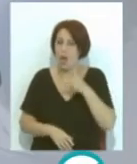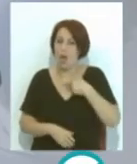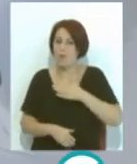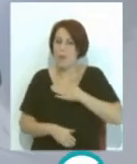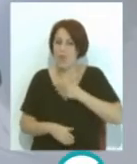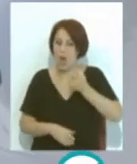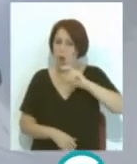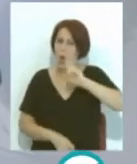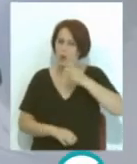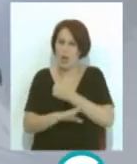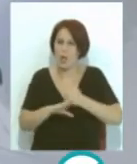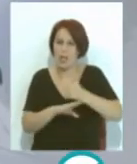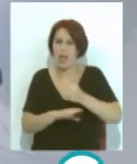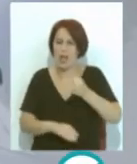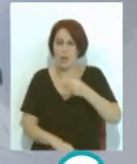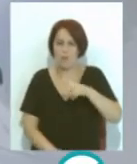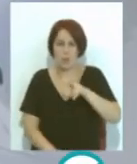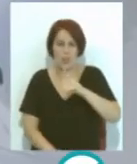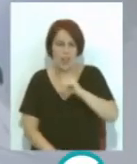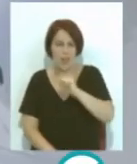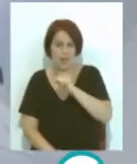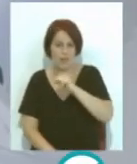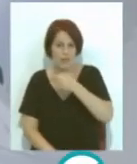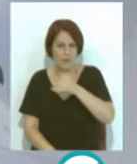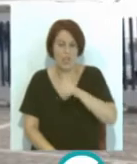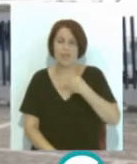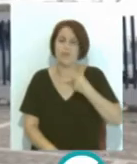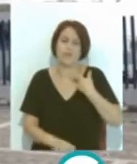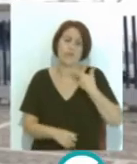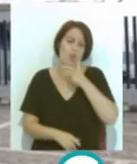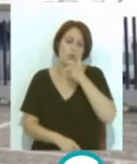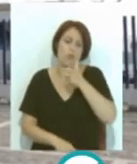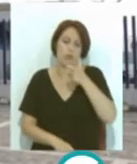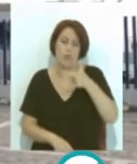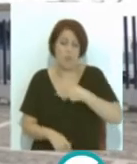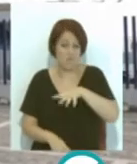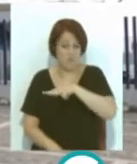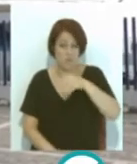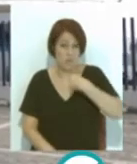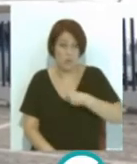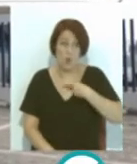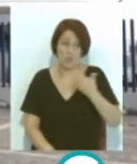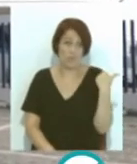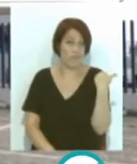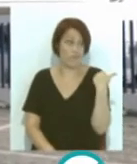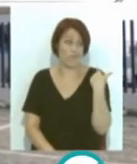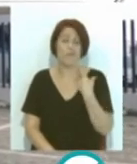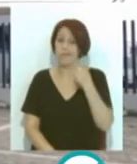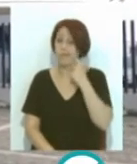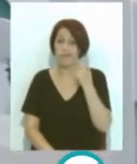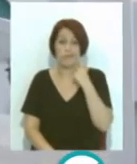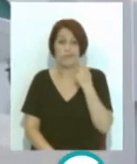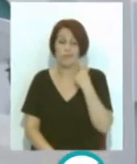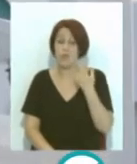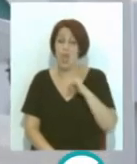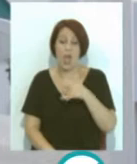hace unos meses también ha permanecido atracado por una larga estancia en esta misma dársena de la capital. Y es que en los últimos tiempos empieza a ser habitual la